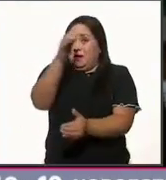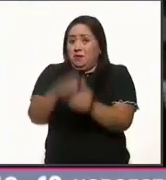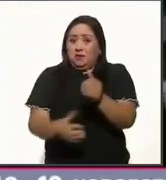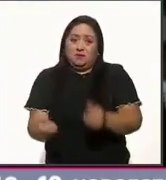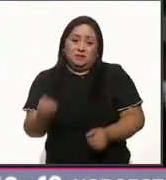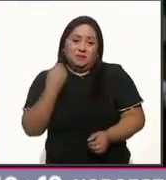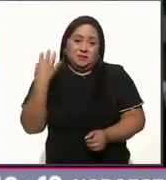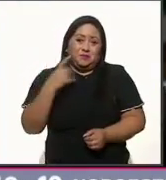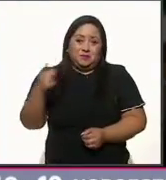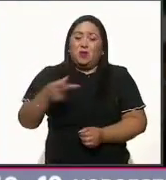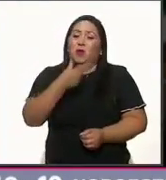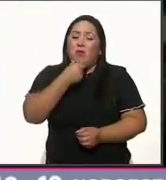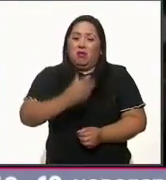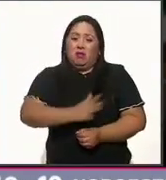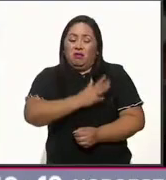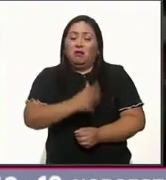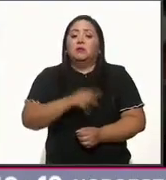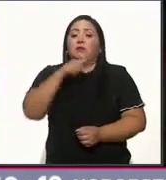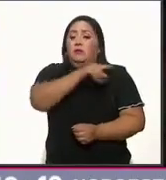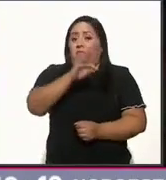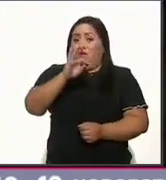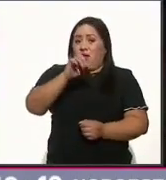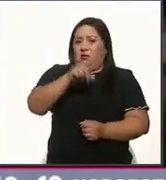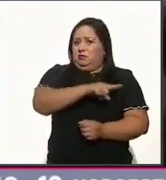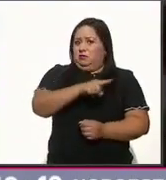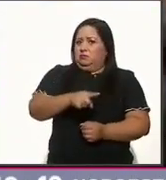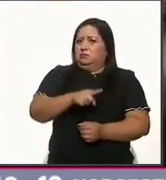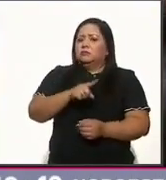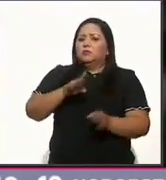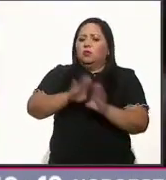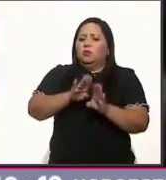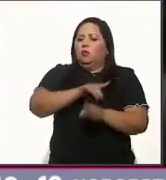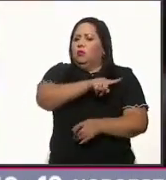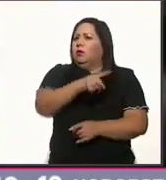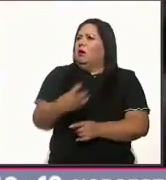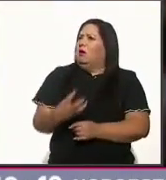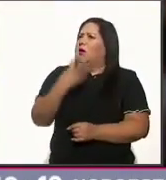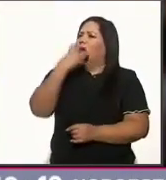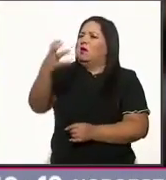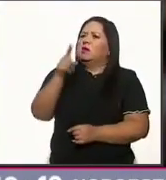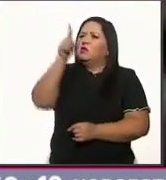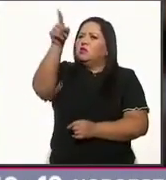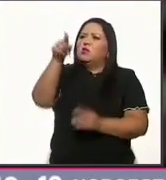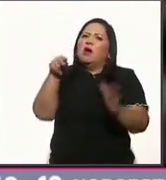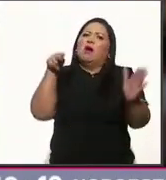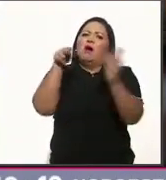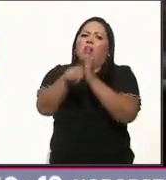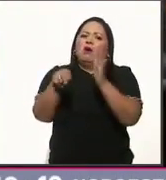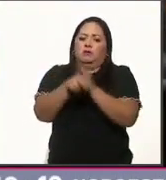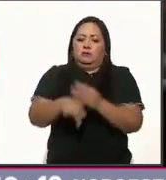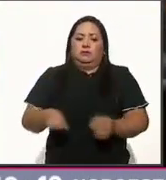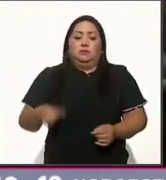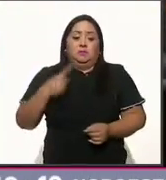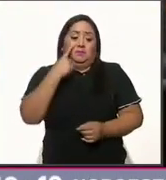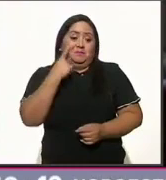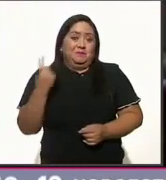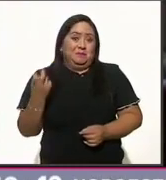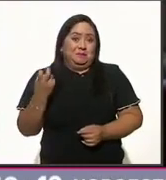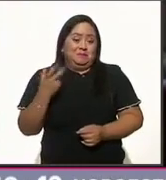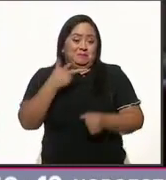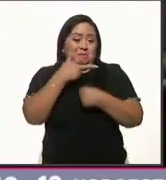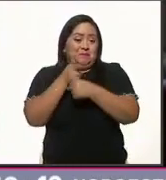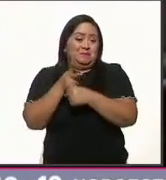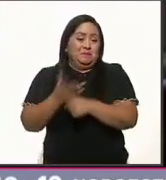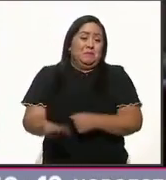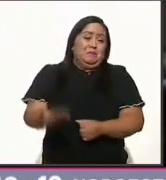discurso del exfuncionario, Fernández Noroña dejó su lugar y le gritó asesino. Los invito a que juntos, con